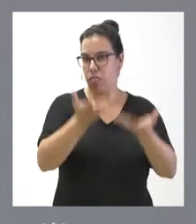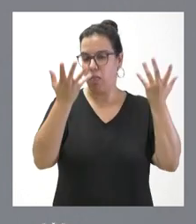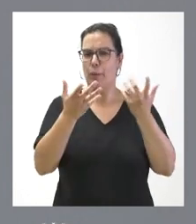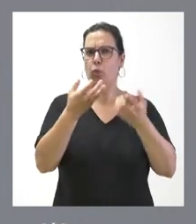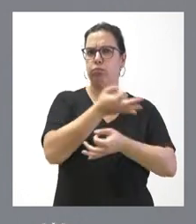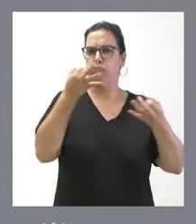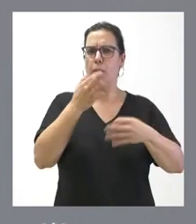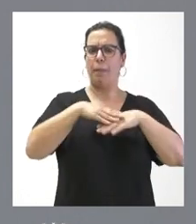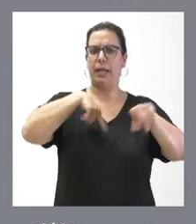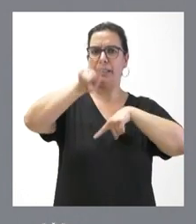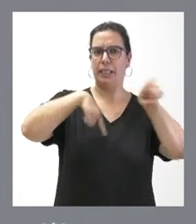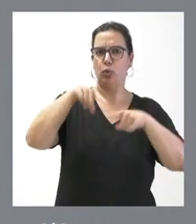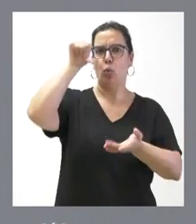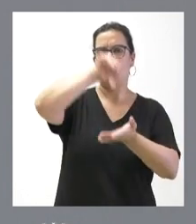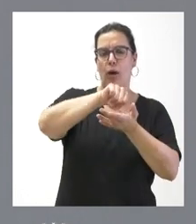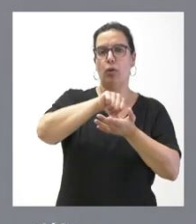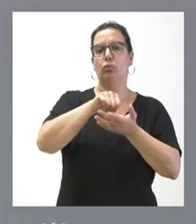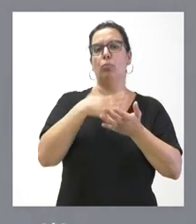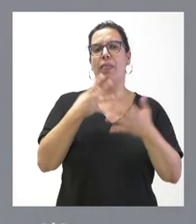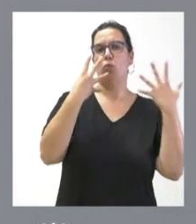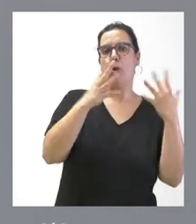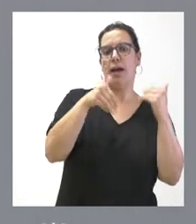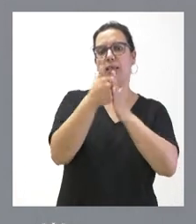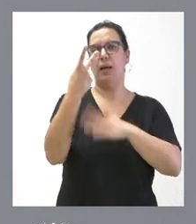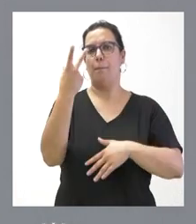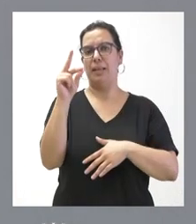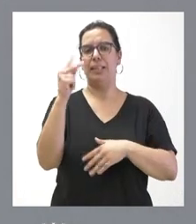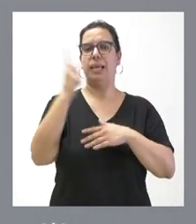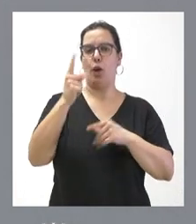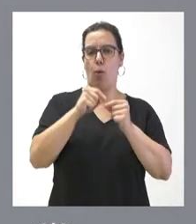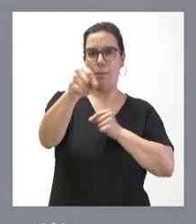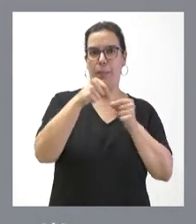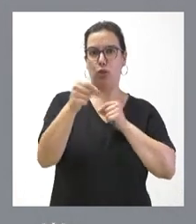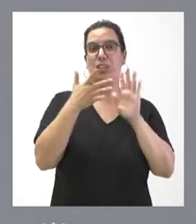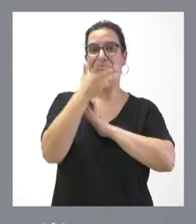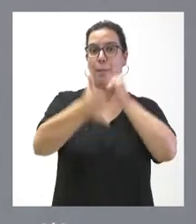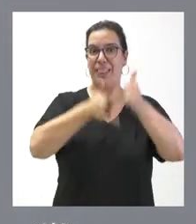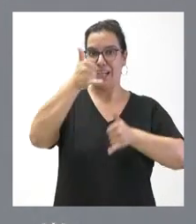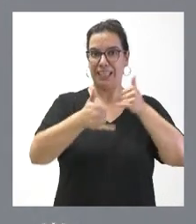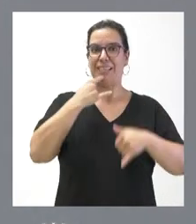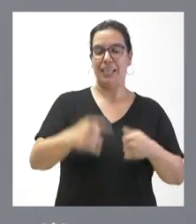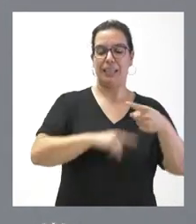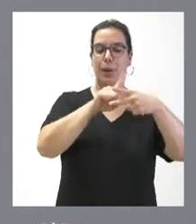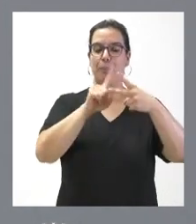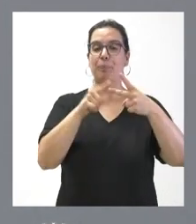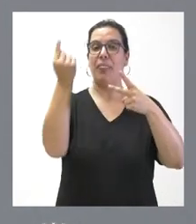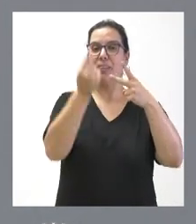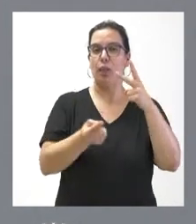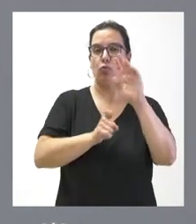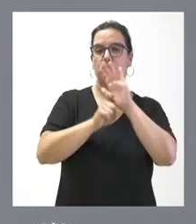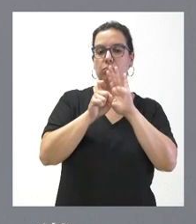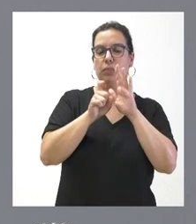trayectos urbanos entre 9 y 20 kilómetros. Hablamos de bicicletas eléctricas. Diseño y desarrollo de un nuevo